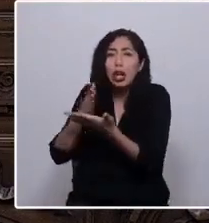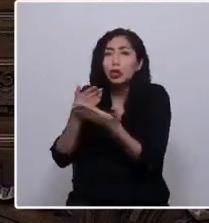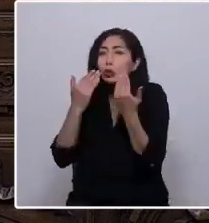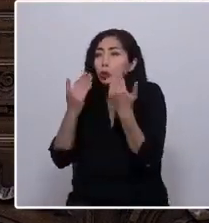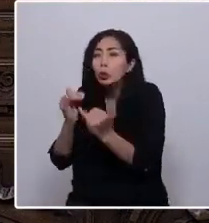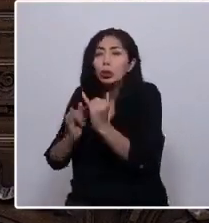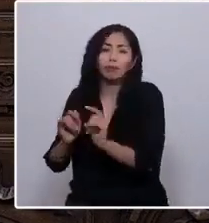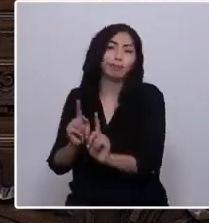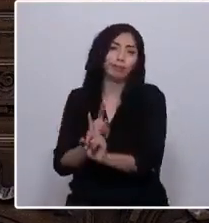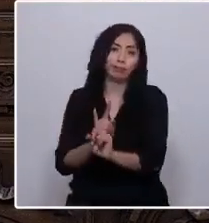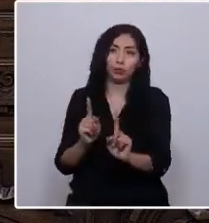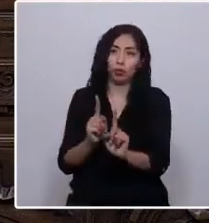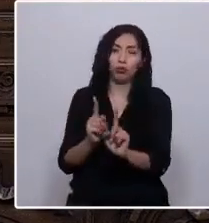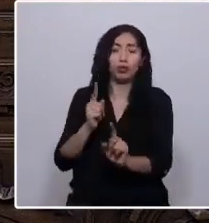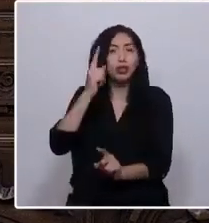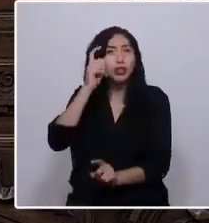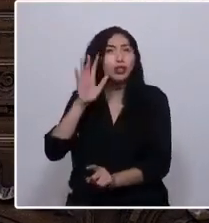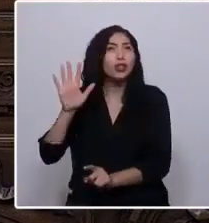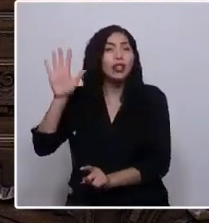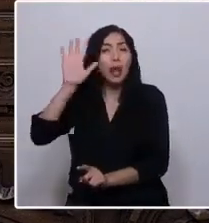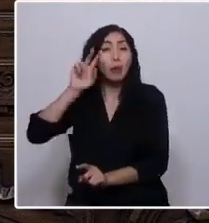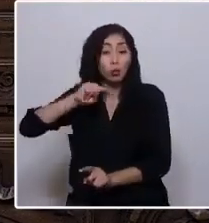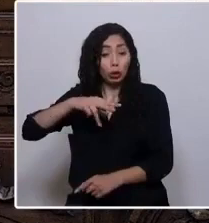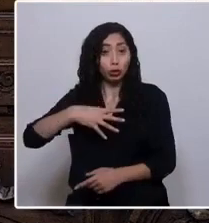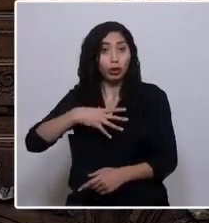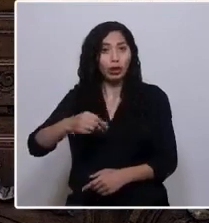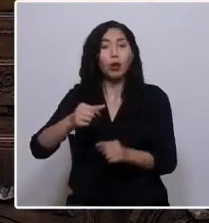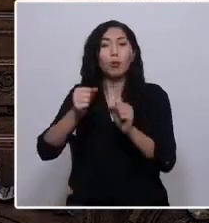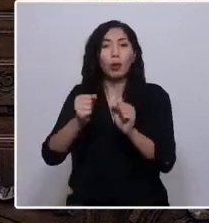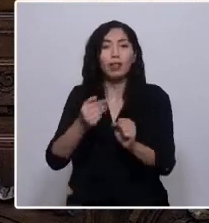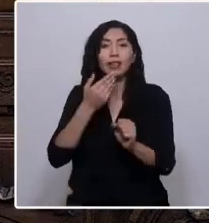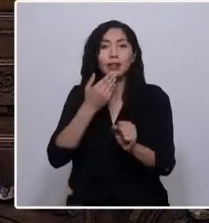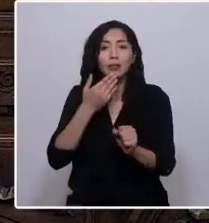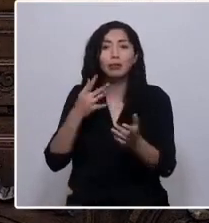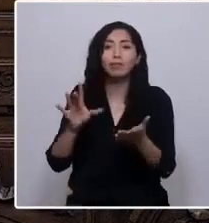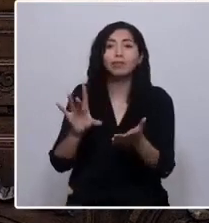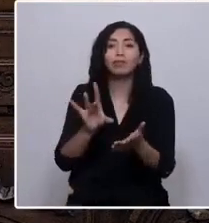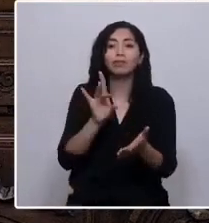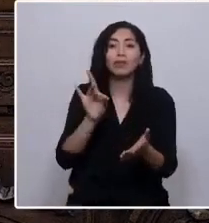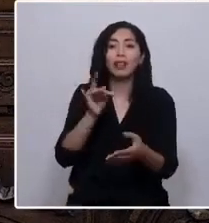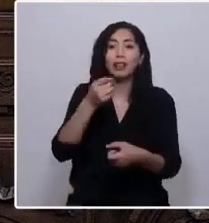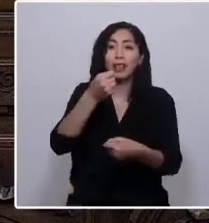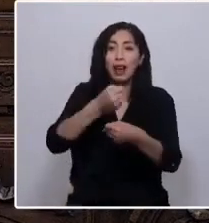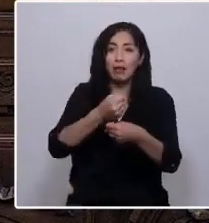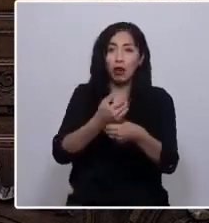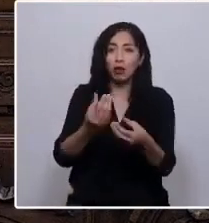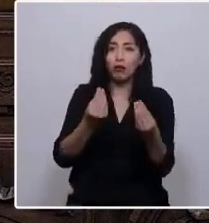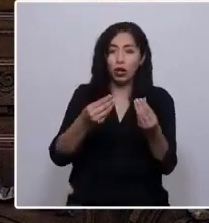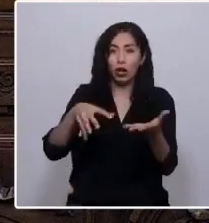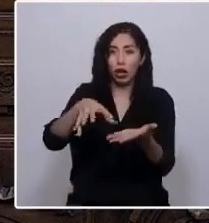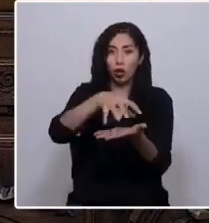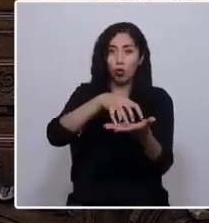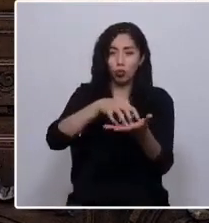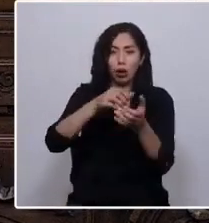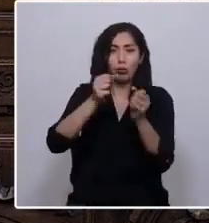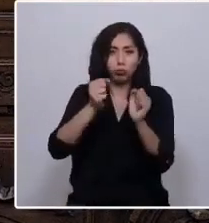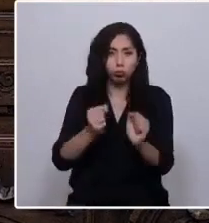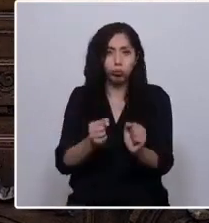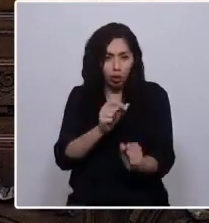Soñamos que nuestros hijos puedan optar por buenos trabajos en nuestras comunas, o puedan emprender sus sueños en ellas.